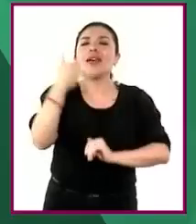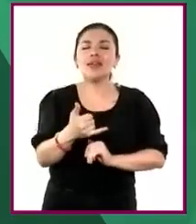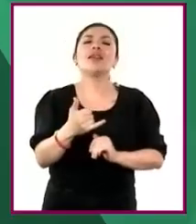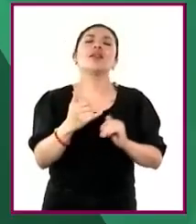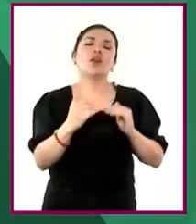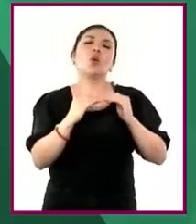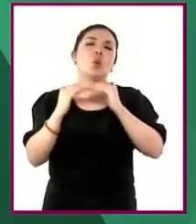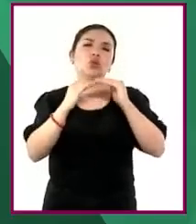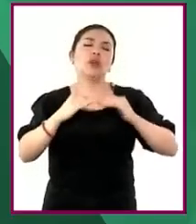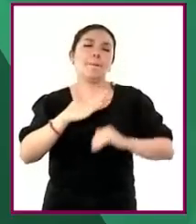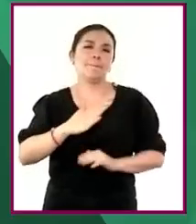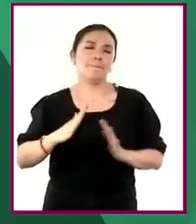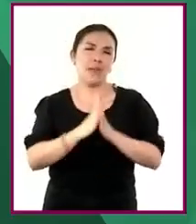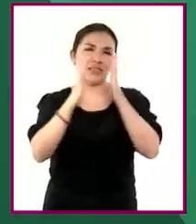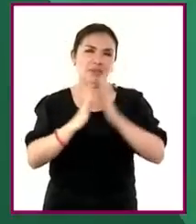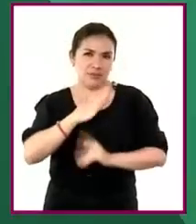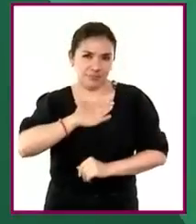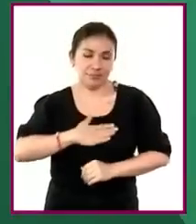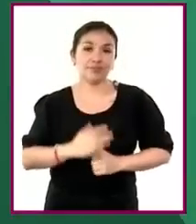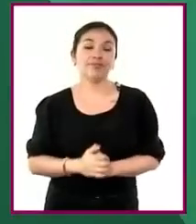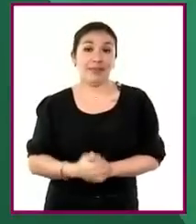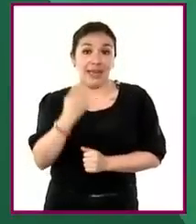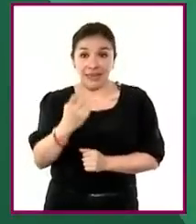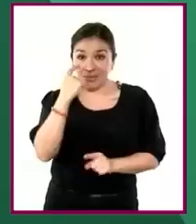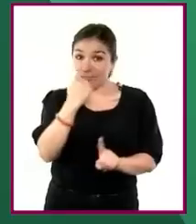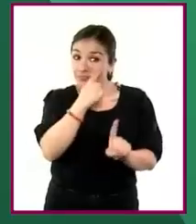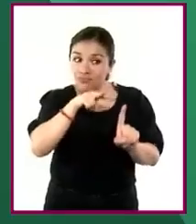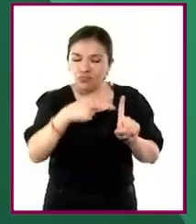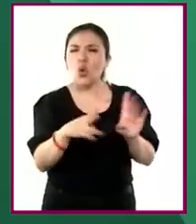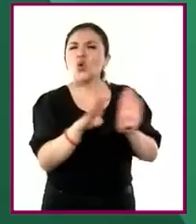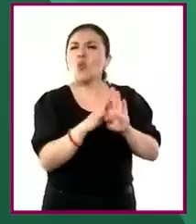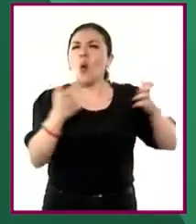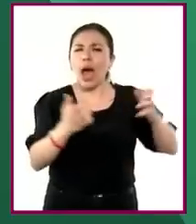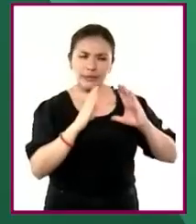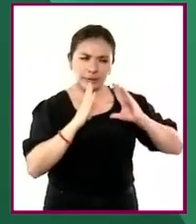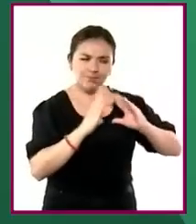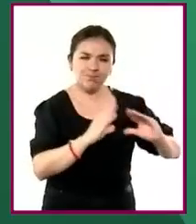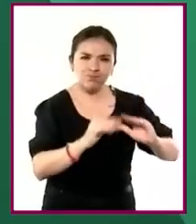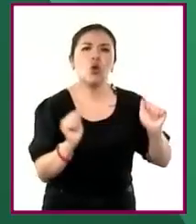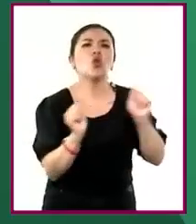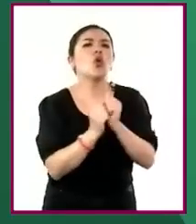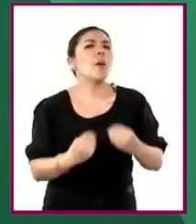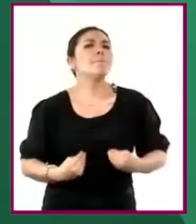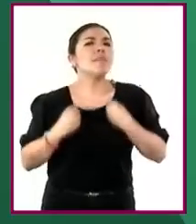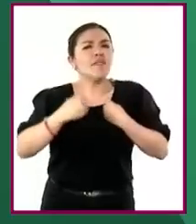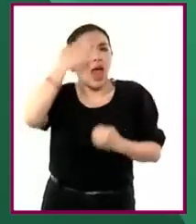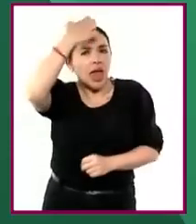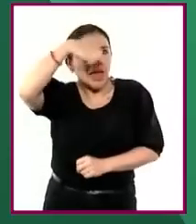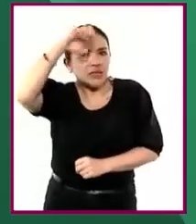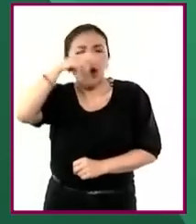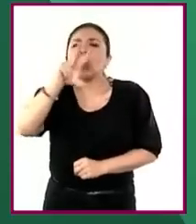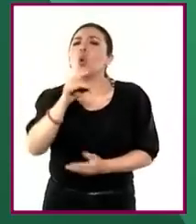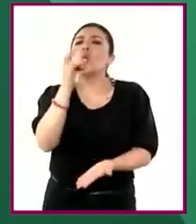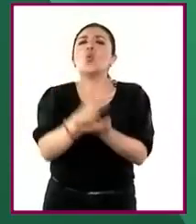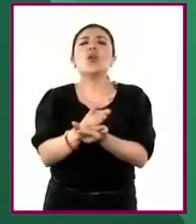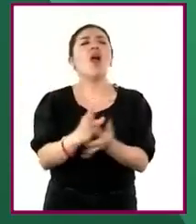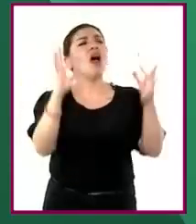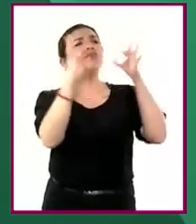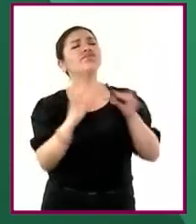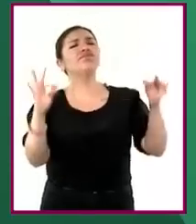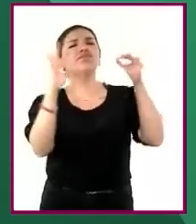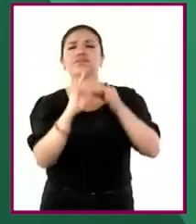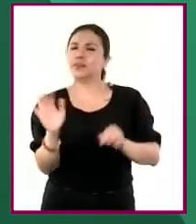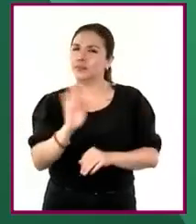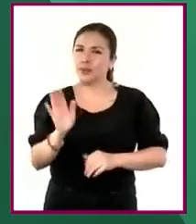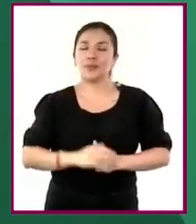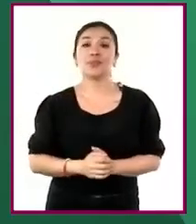los valores democráticos. El enfoque para trabajar los valores es vivencial, no sólo discursivo.